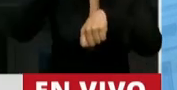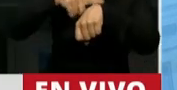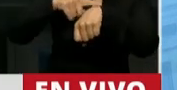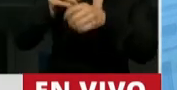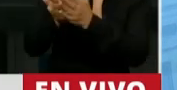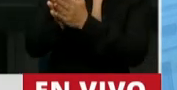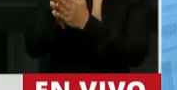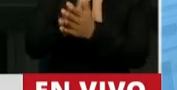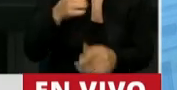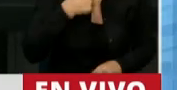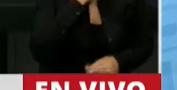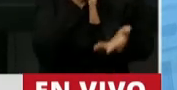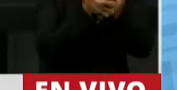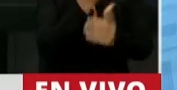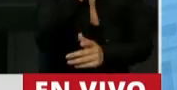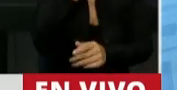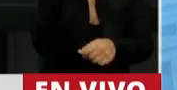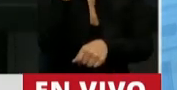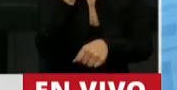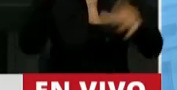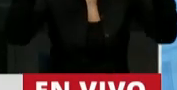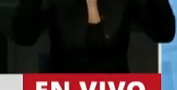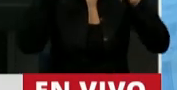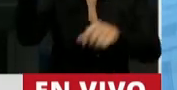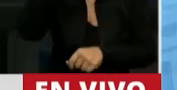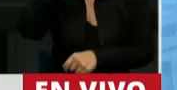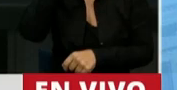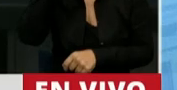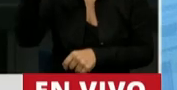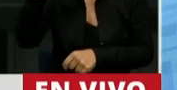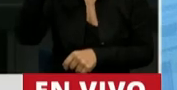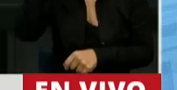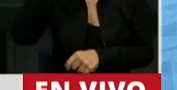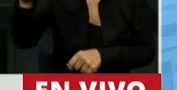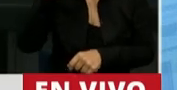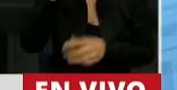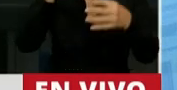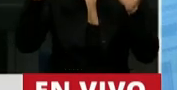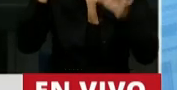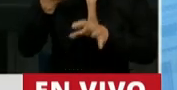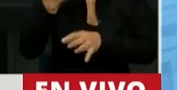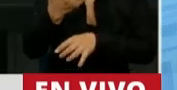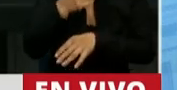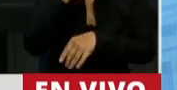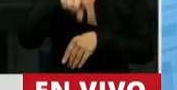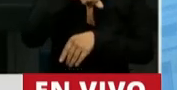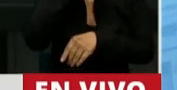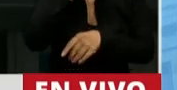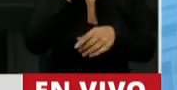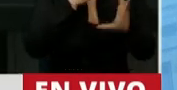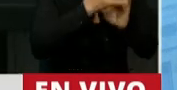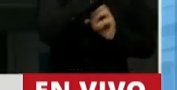un minuto de aplausos para el padre de Abigail, que salvó de las garras brutales de Zamora a esa niña.